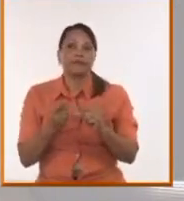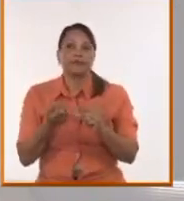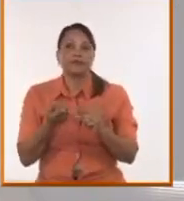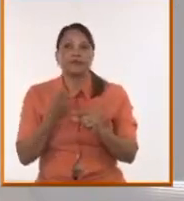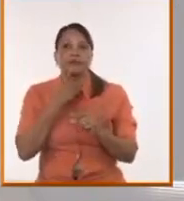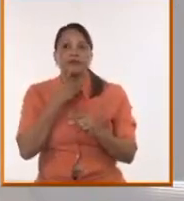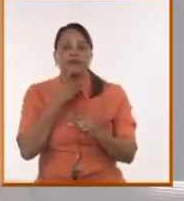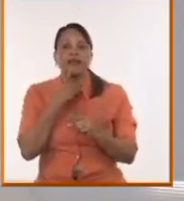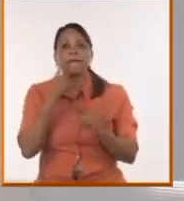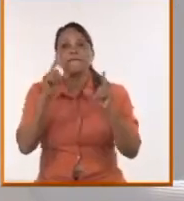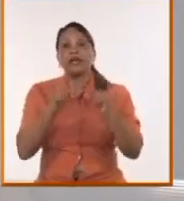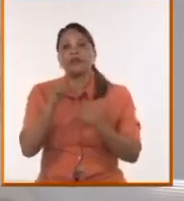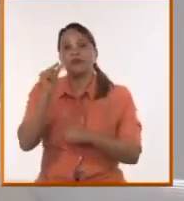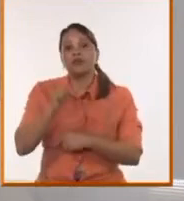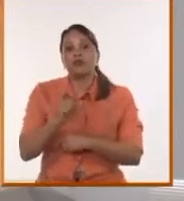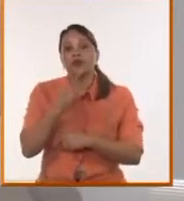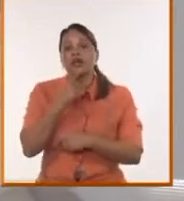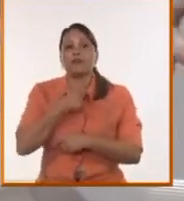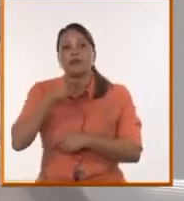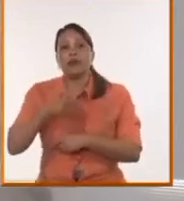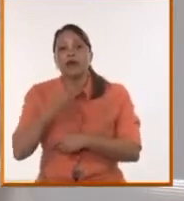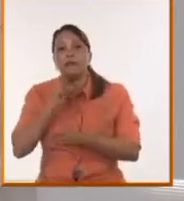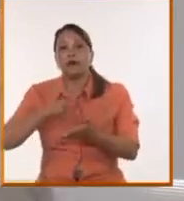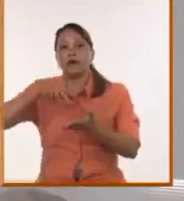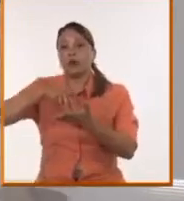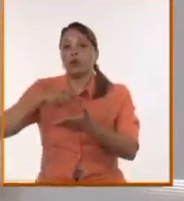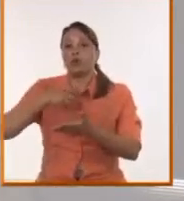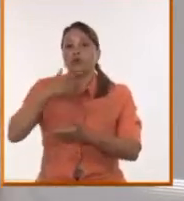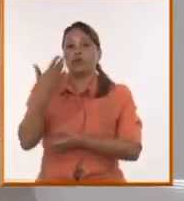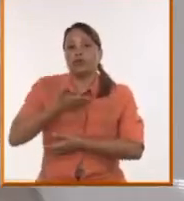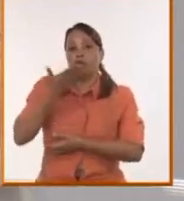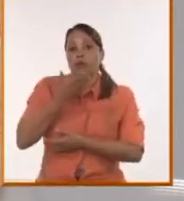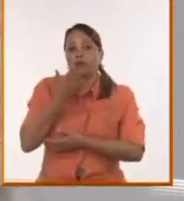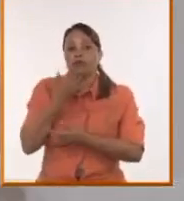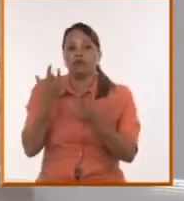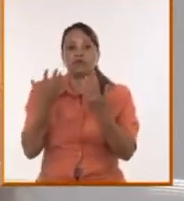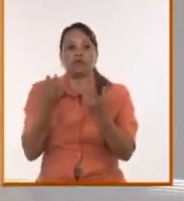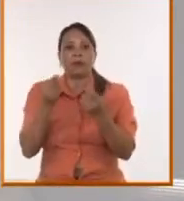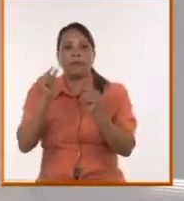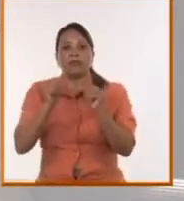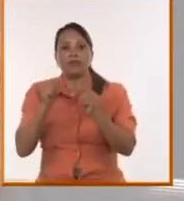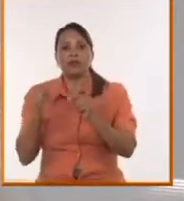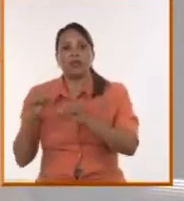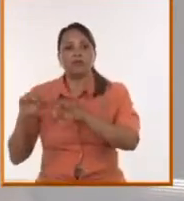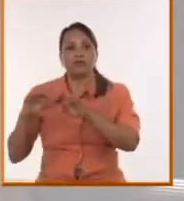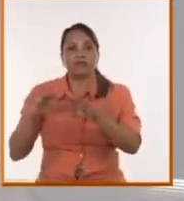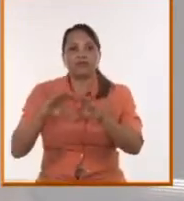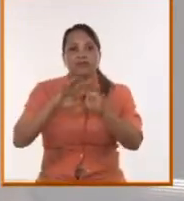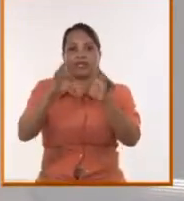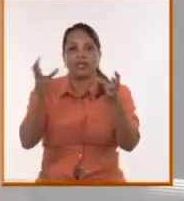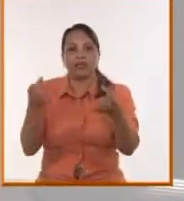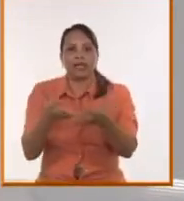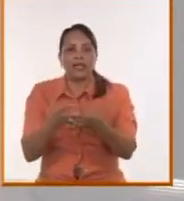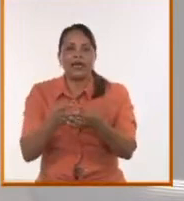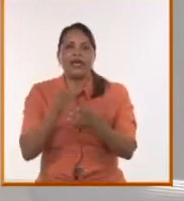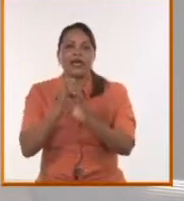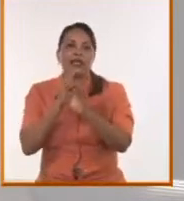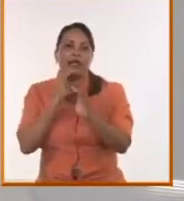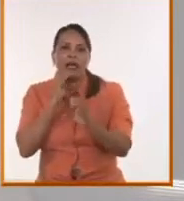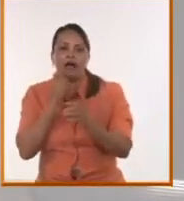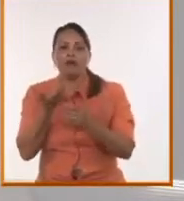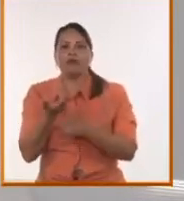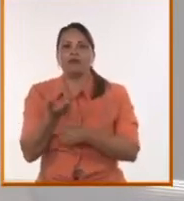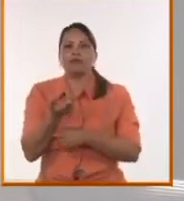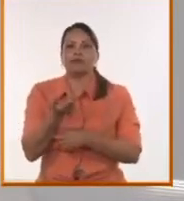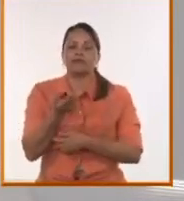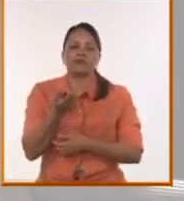plazas públicas. En lo que uno disputa regalando, ¿no? Cualquier tipo de información en el metro, en el autobús. Entonces, no